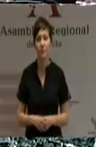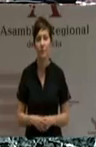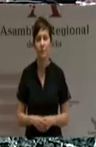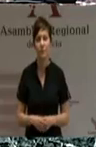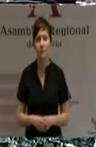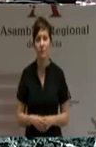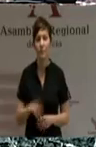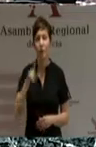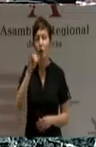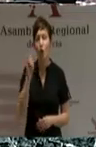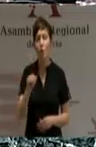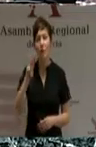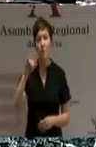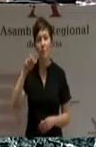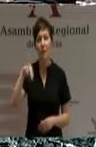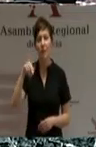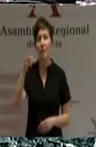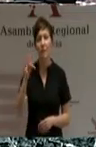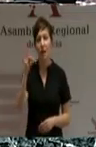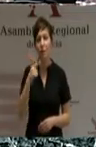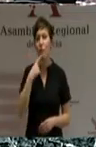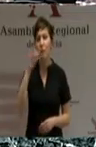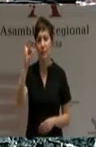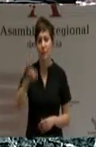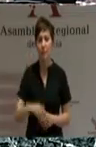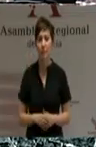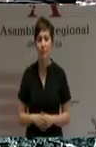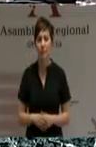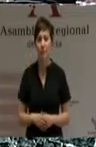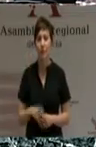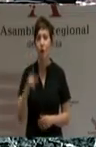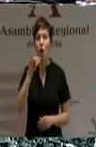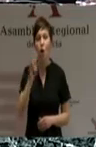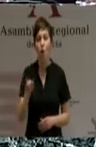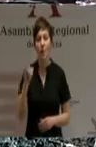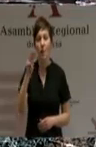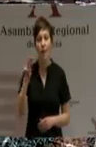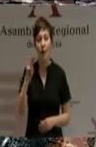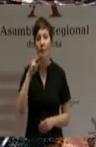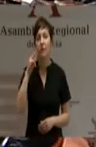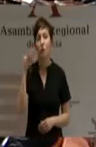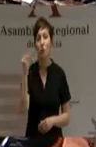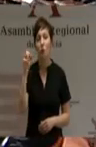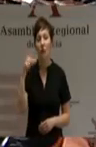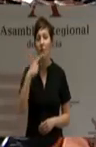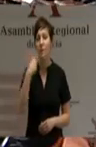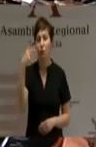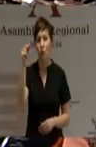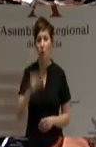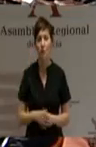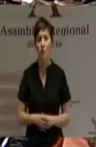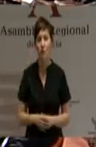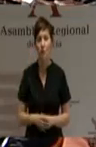López Miras Fernando. Sí. López Pagán Joaquín. No. No.